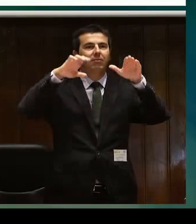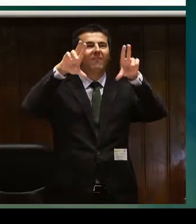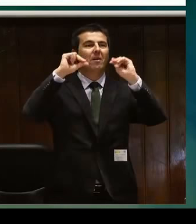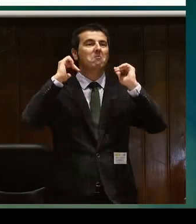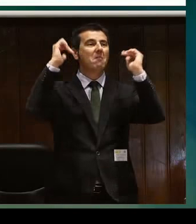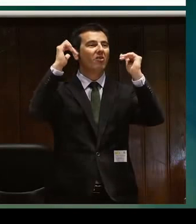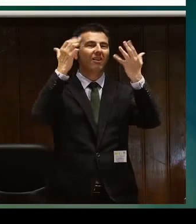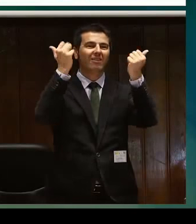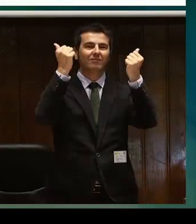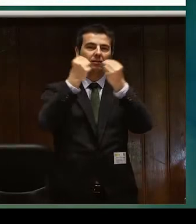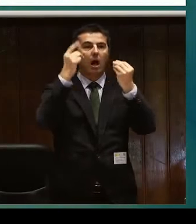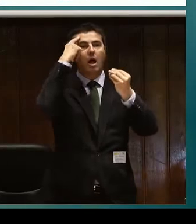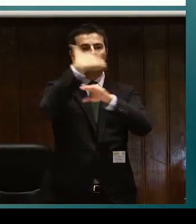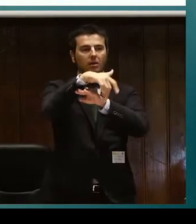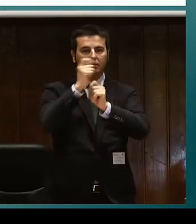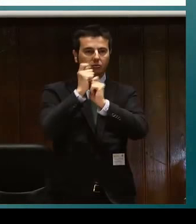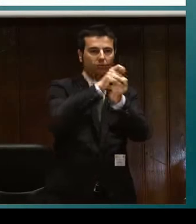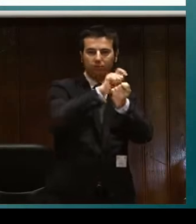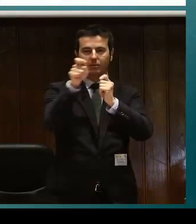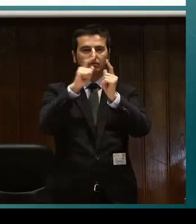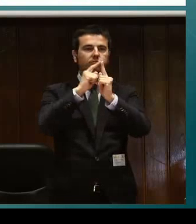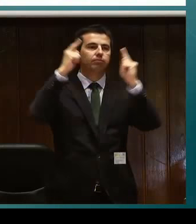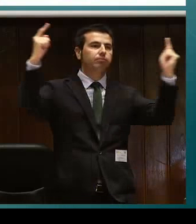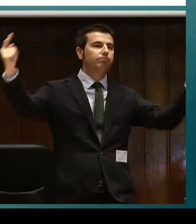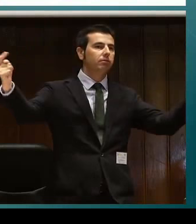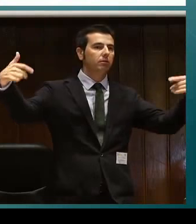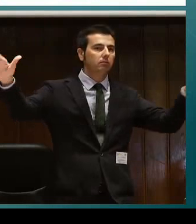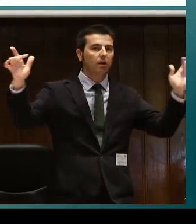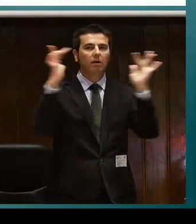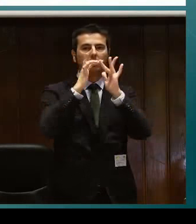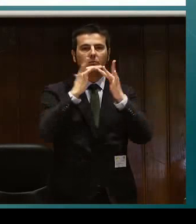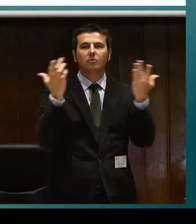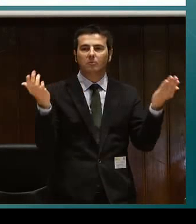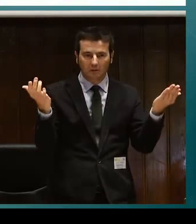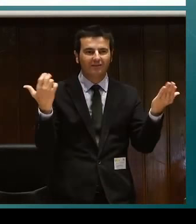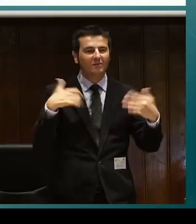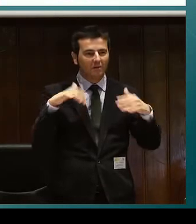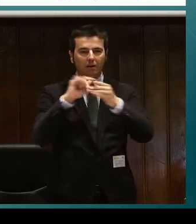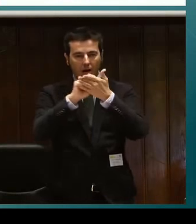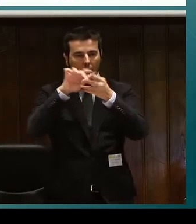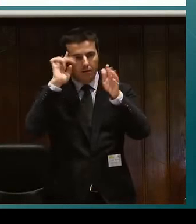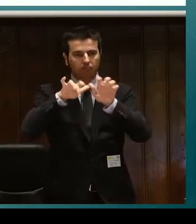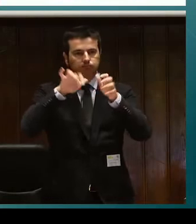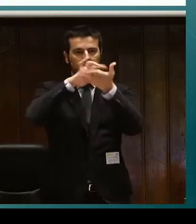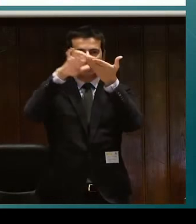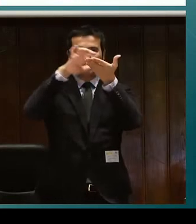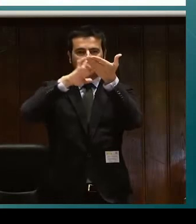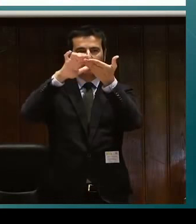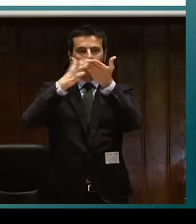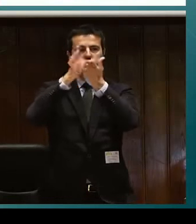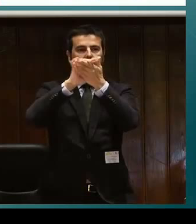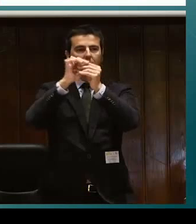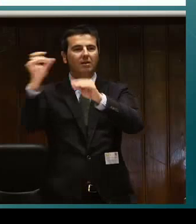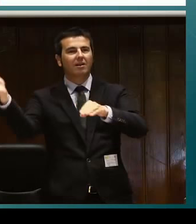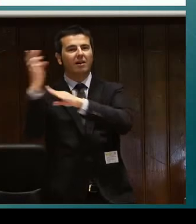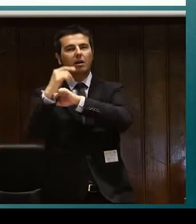compañeros sordos con los que habíamos crecido en el colegio y luego teníamos que despedirnos porque vivíamos lejos, luego nos seguíamos